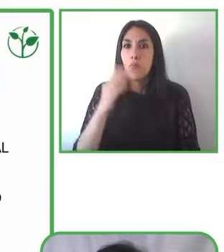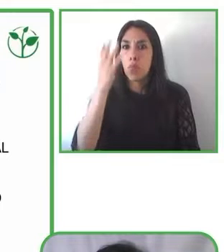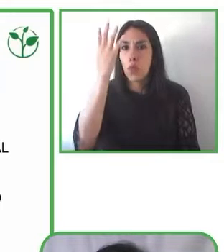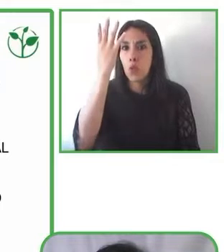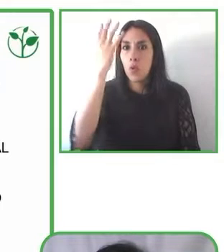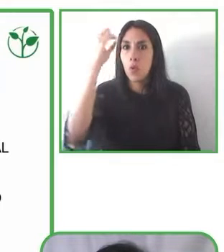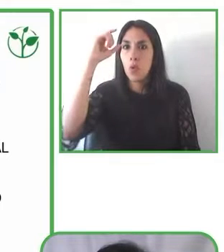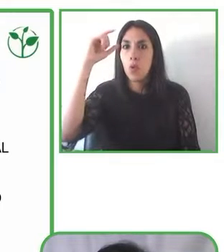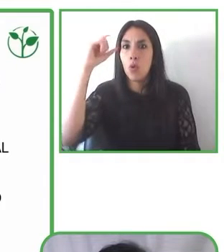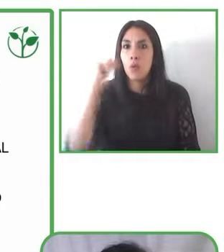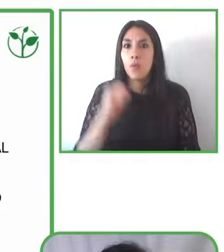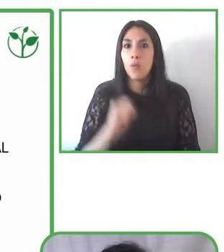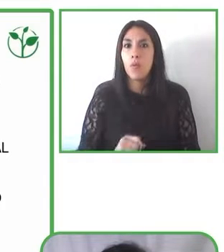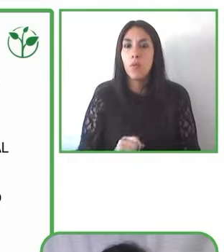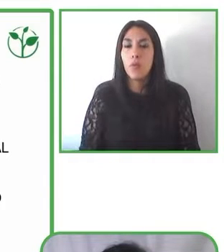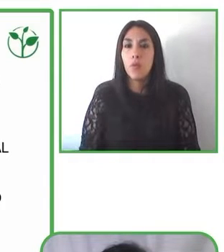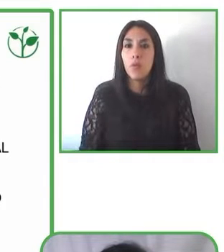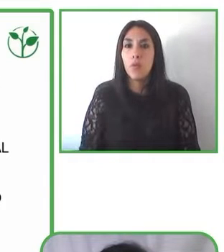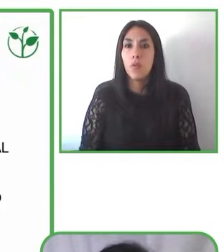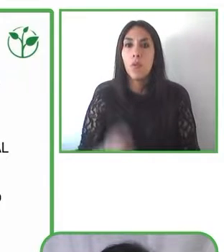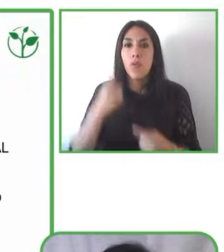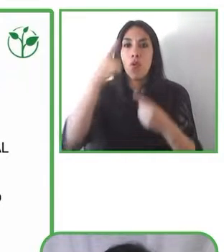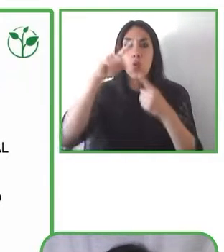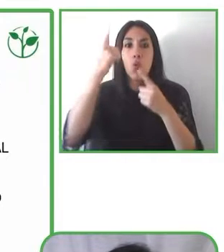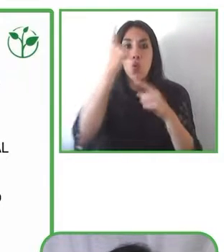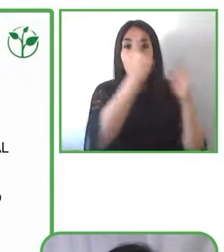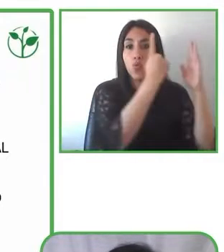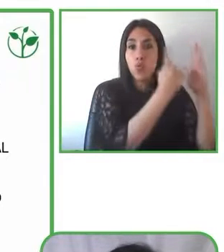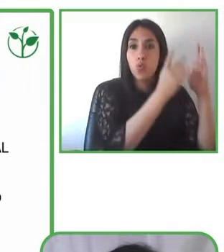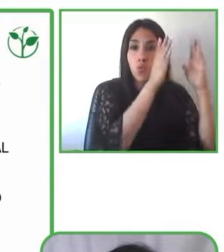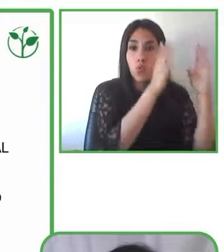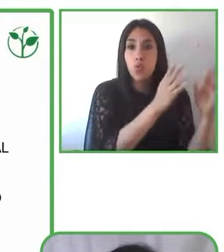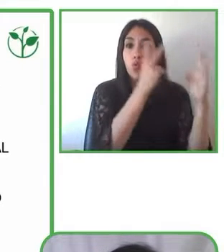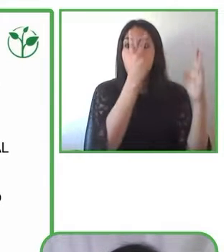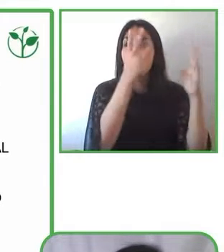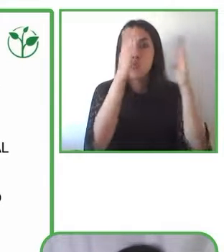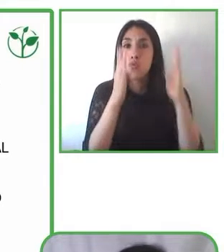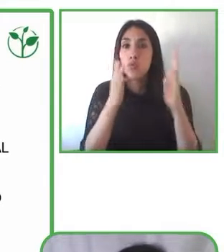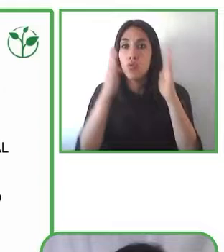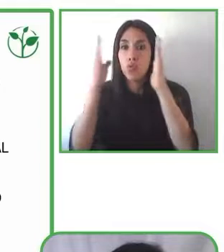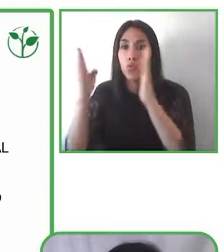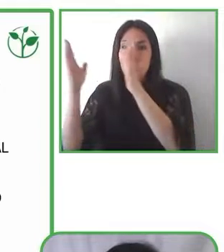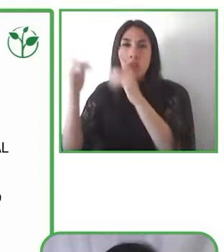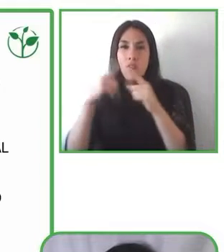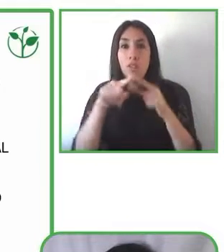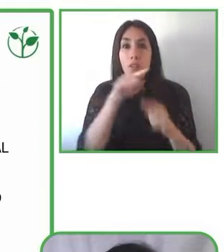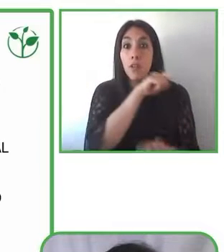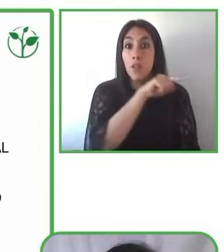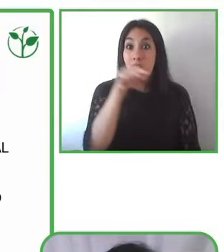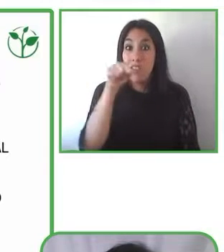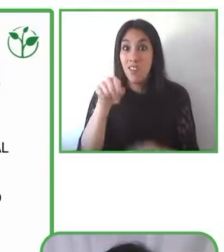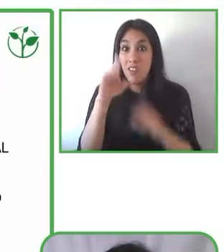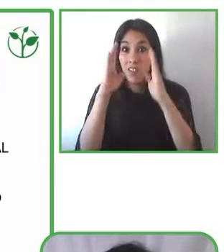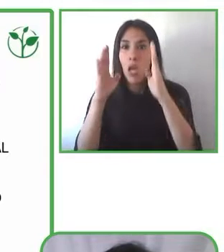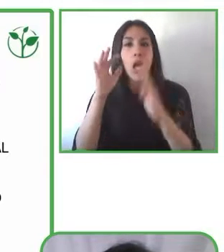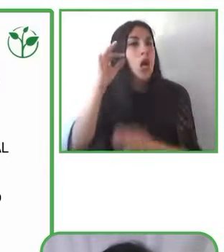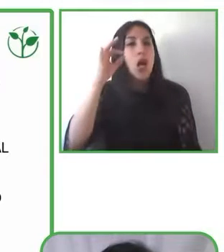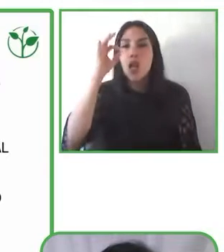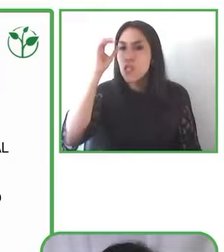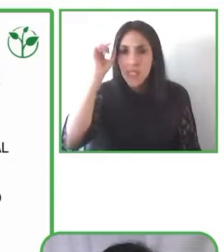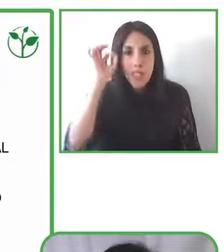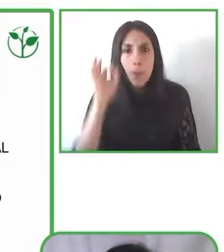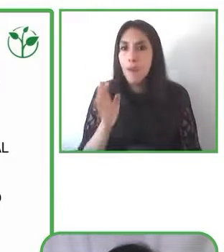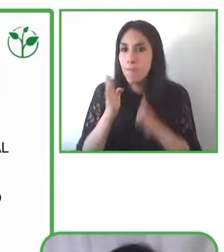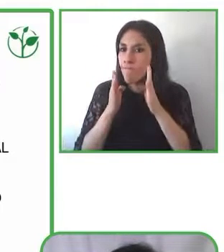programa de la asignatura siempre parte desde el concepto fundamental de qué es la accesibilidad, cuáles son los